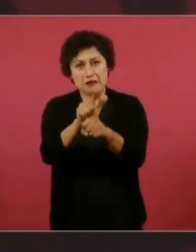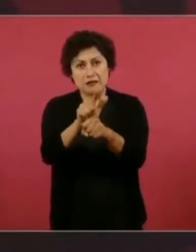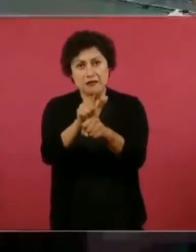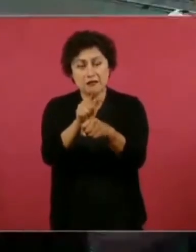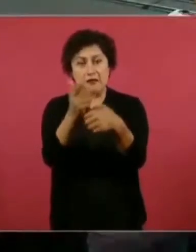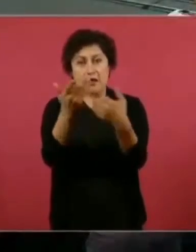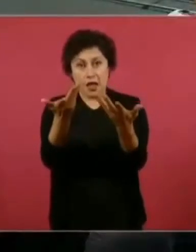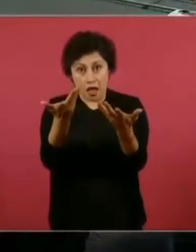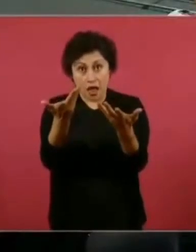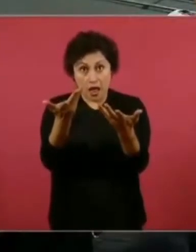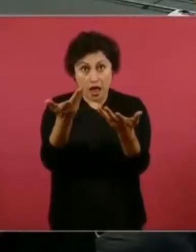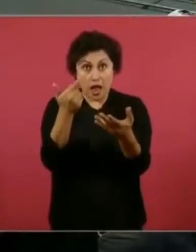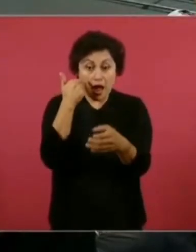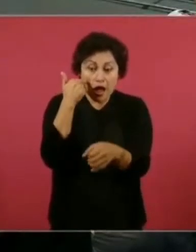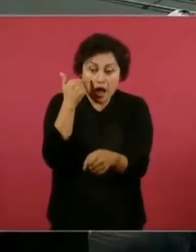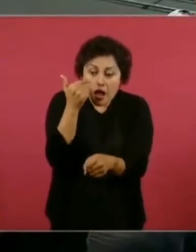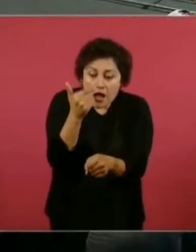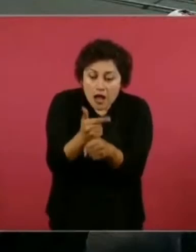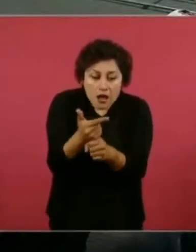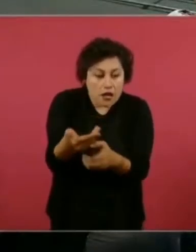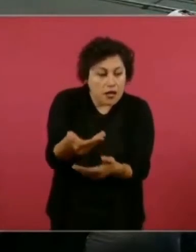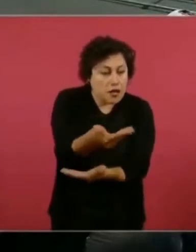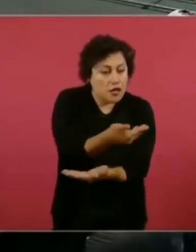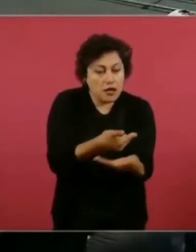la convivencia social?